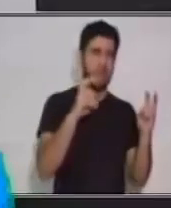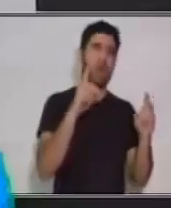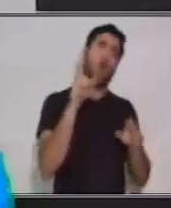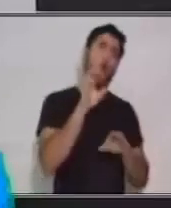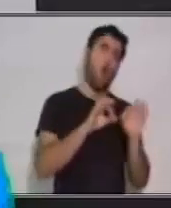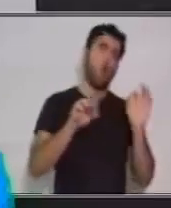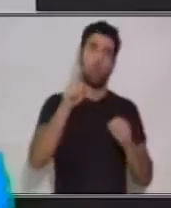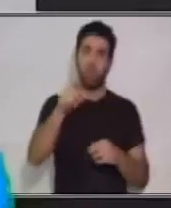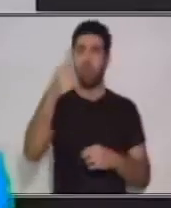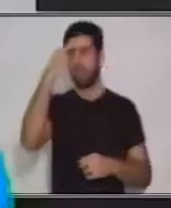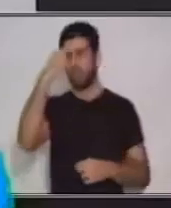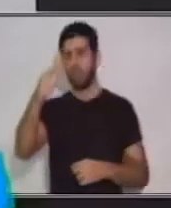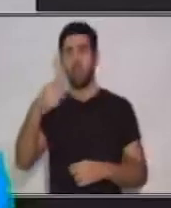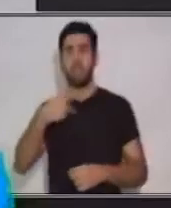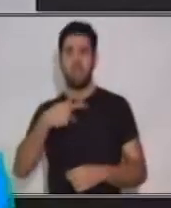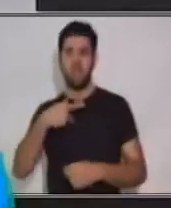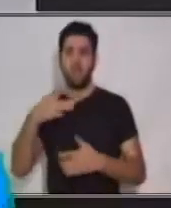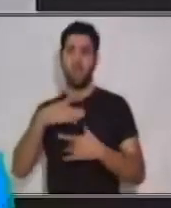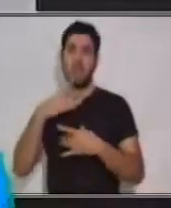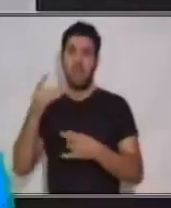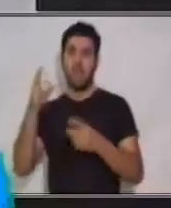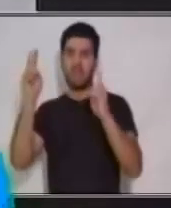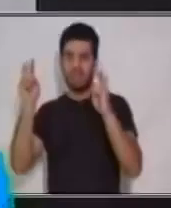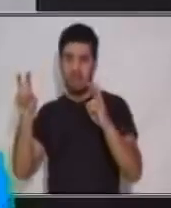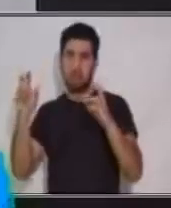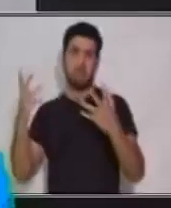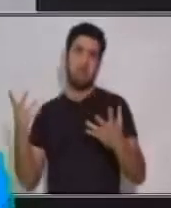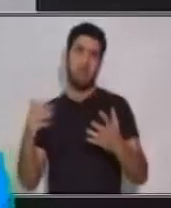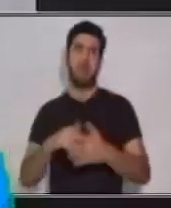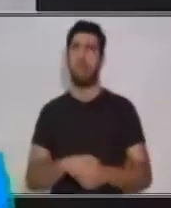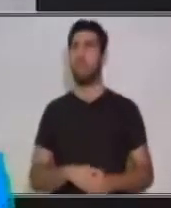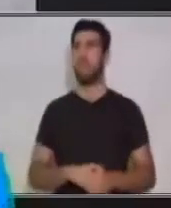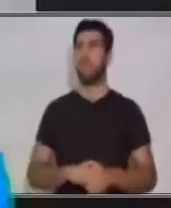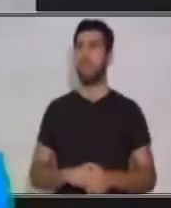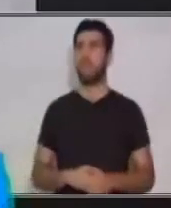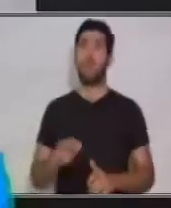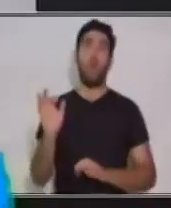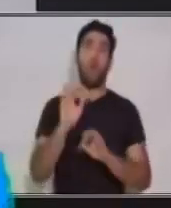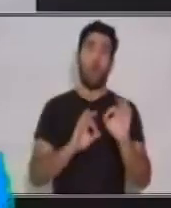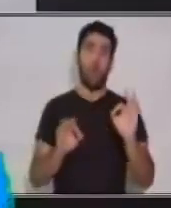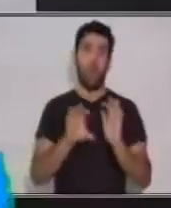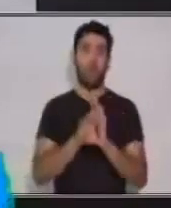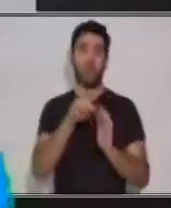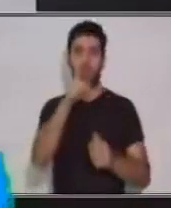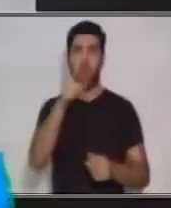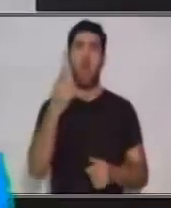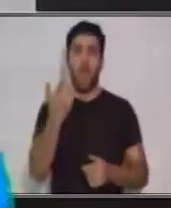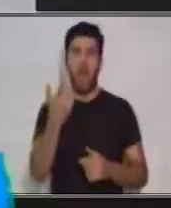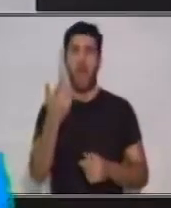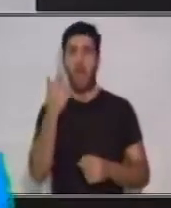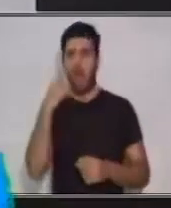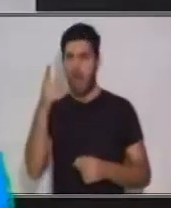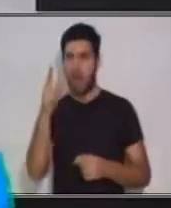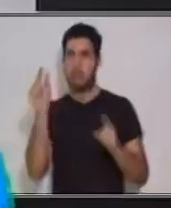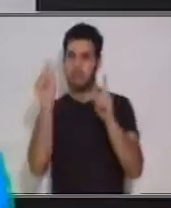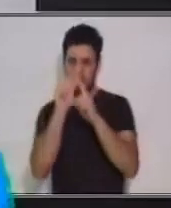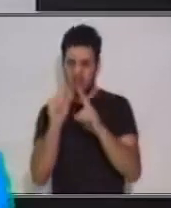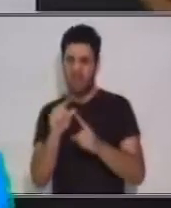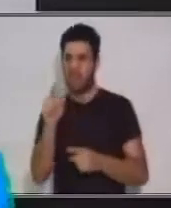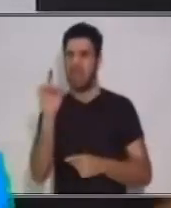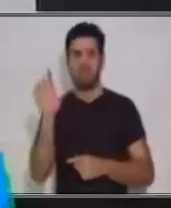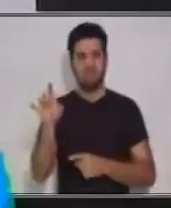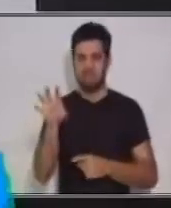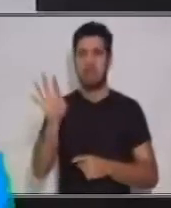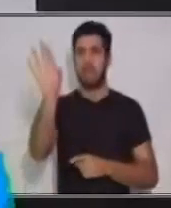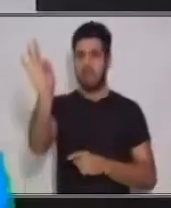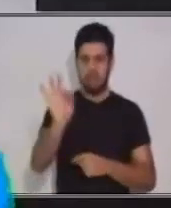información. Puede ser inclusive que hayas escuchado dentro de la letra de alguna canción que te gusta una palabra que no conoces. Y le preguntas